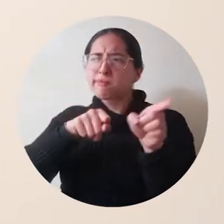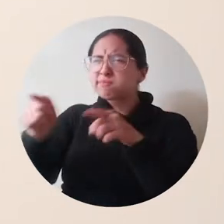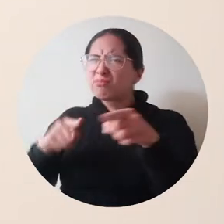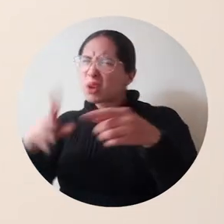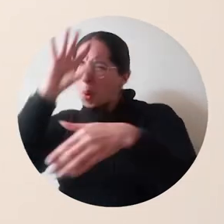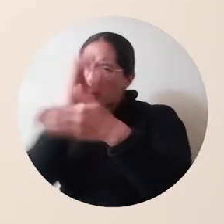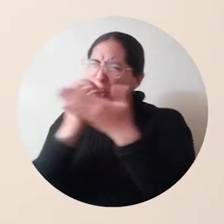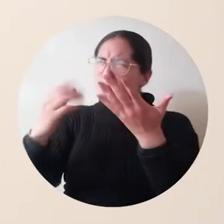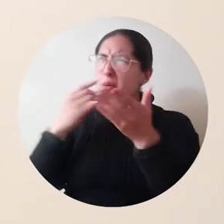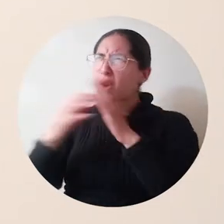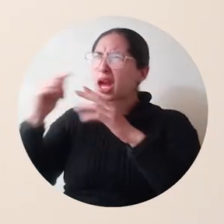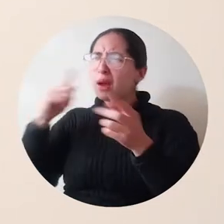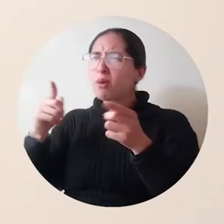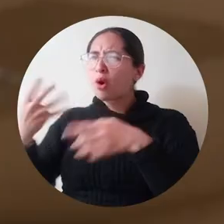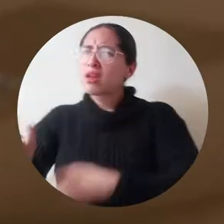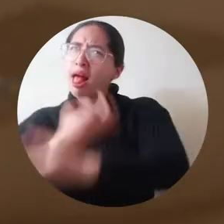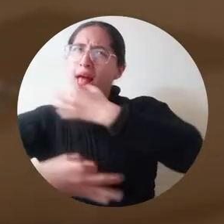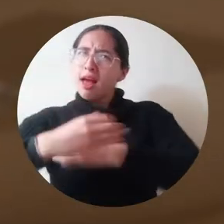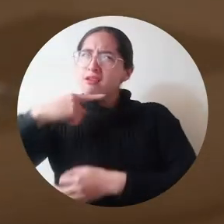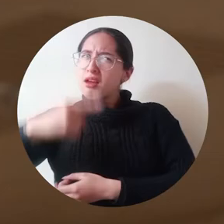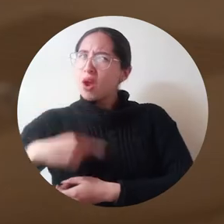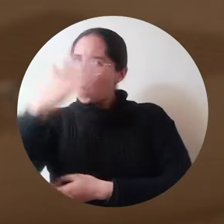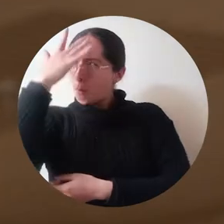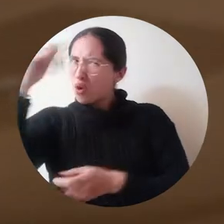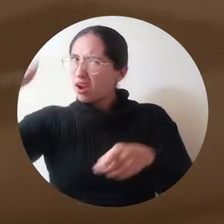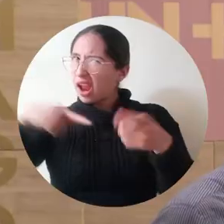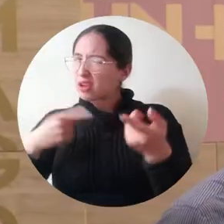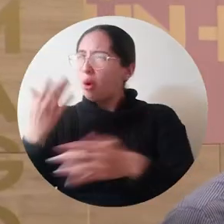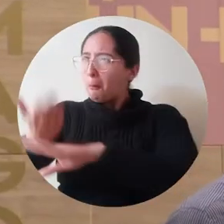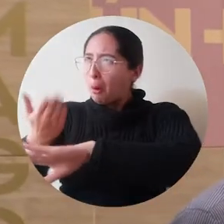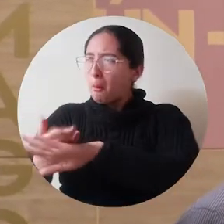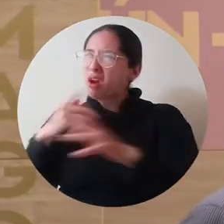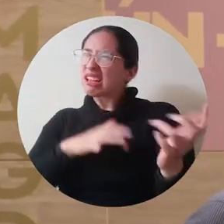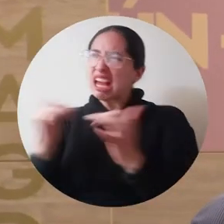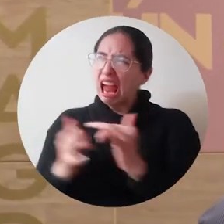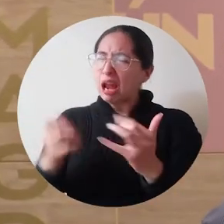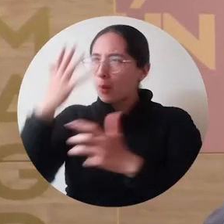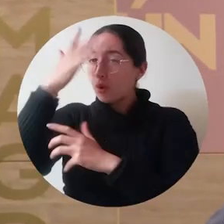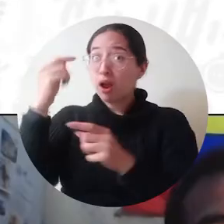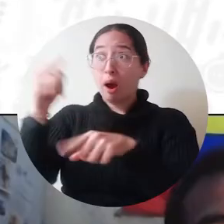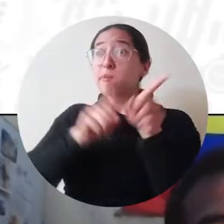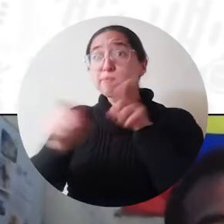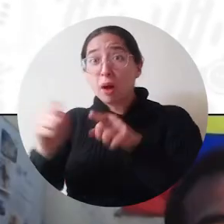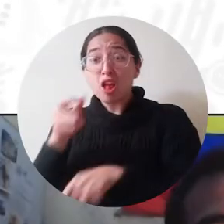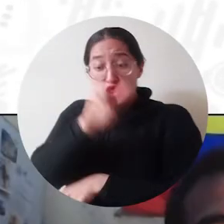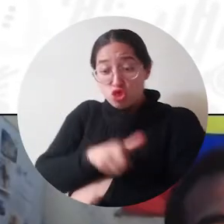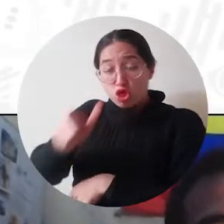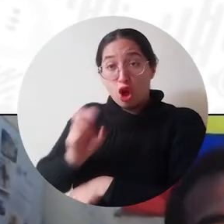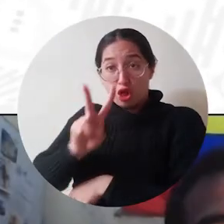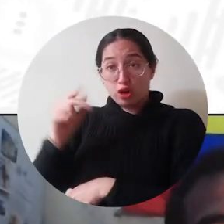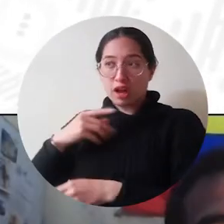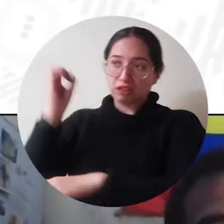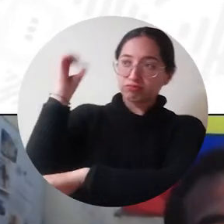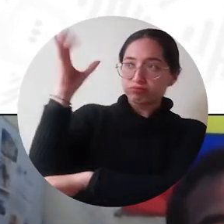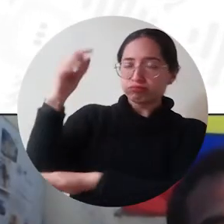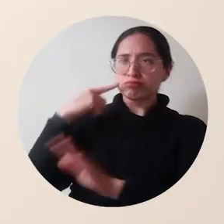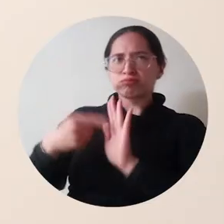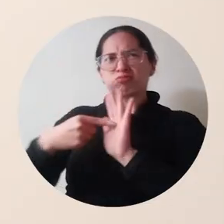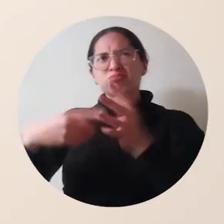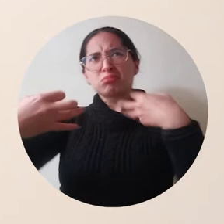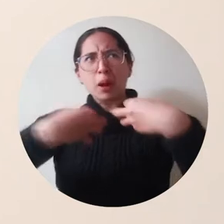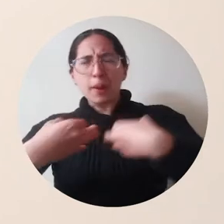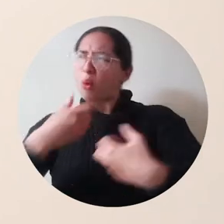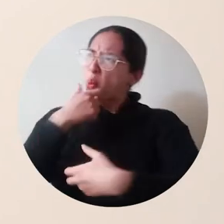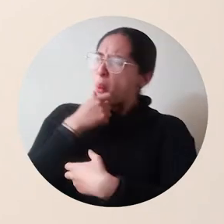a personas que tengan una óptica desde la visión rusa de por qué se está realizando la guerra. Aquí vimos dos panelistas que fueron capaces de